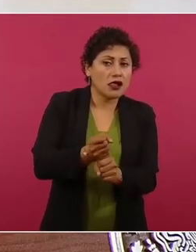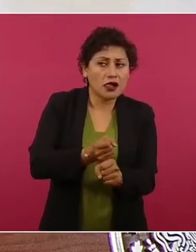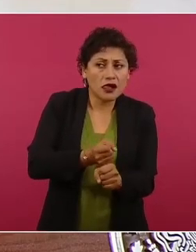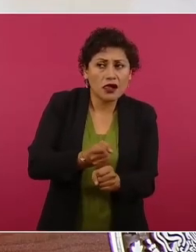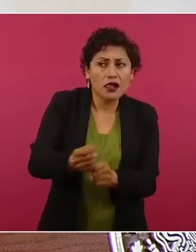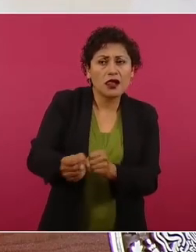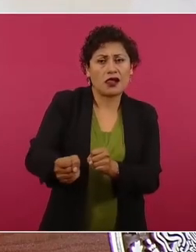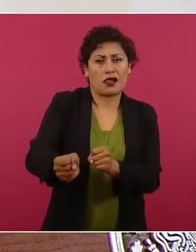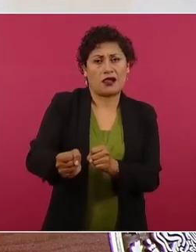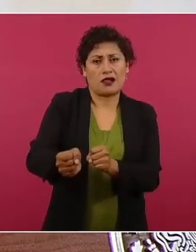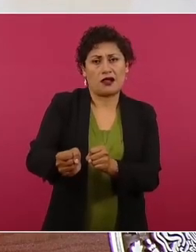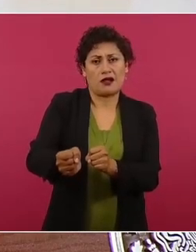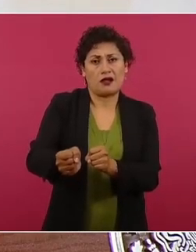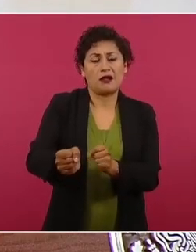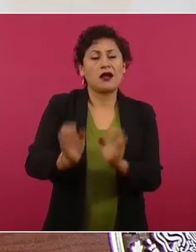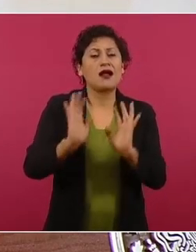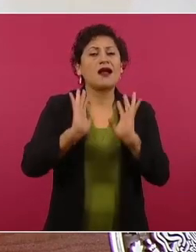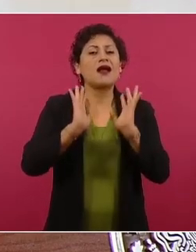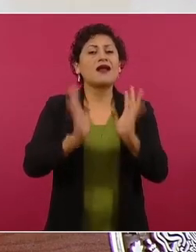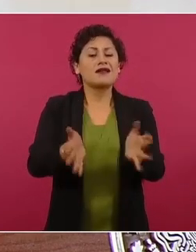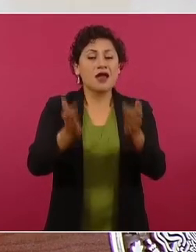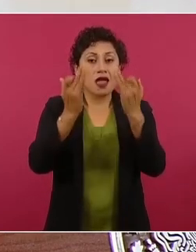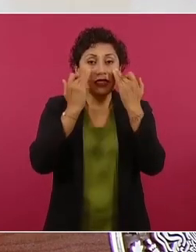que está demostrado